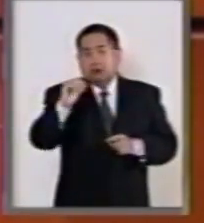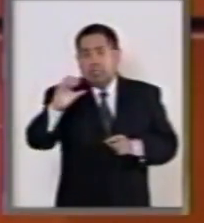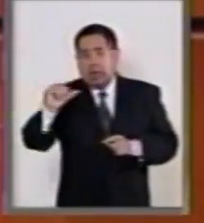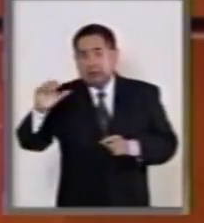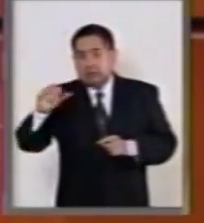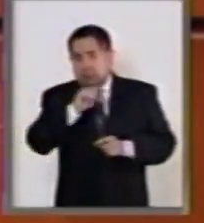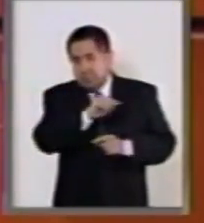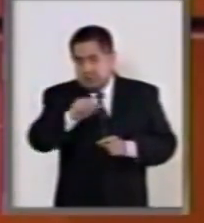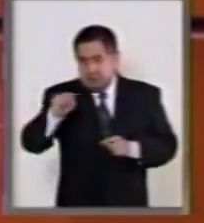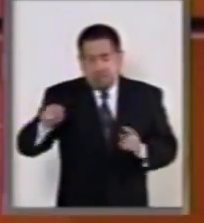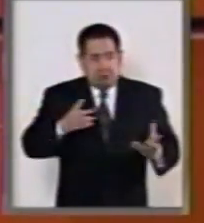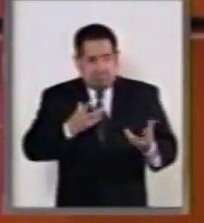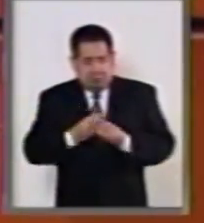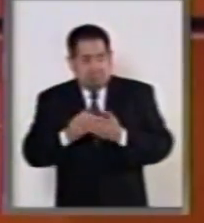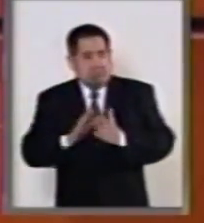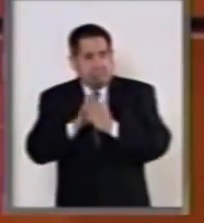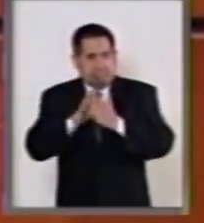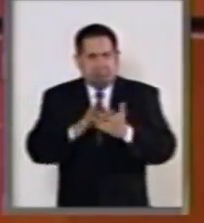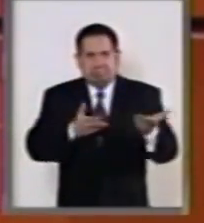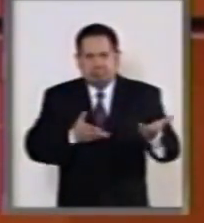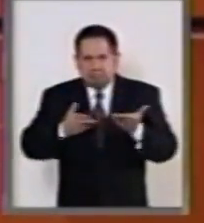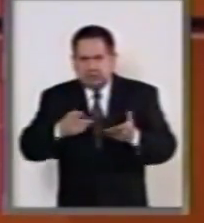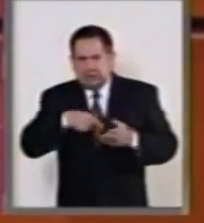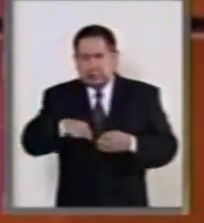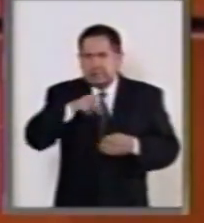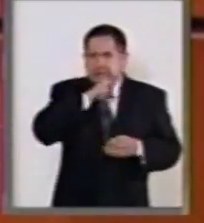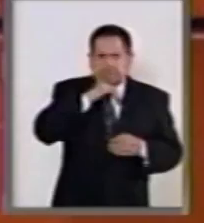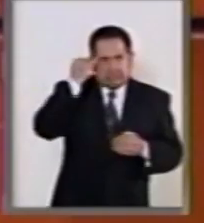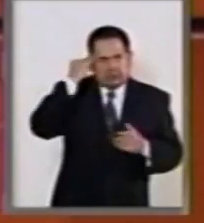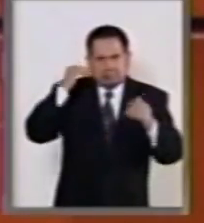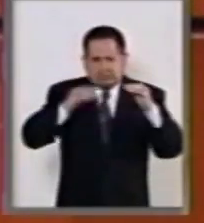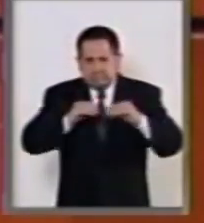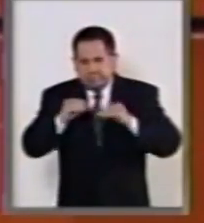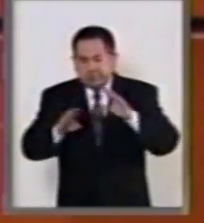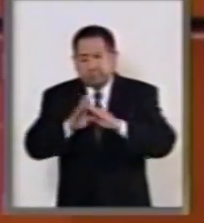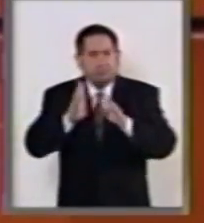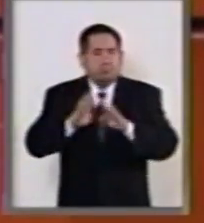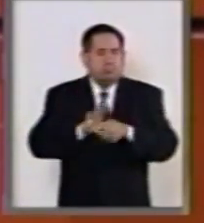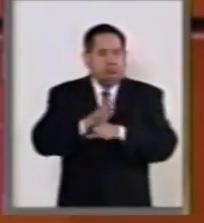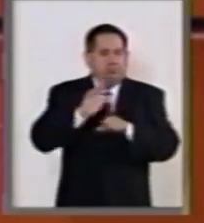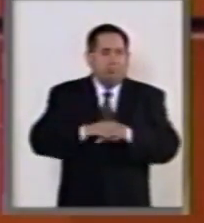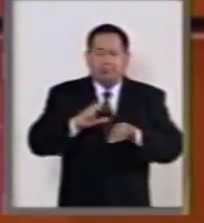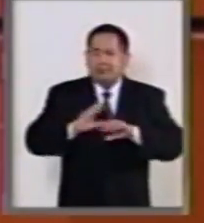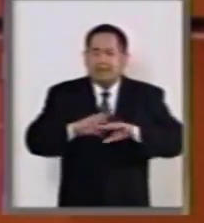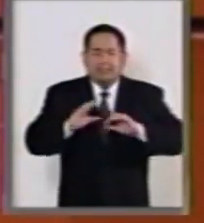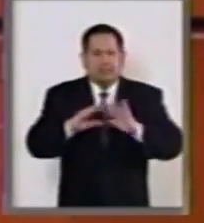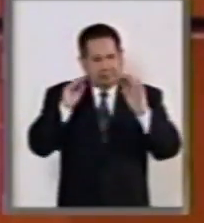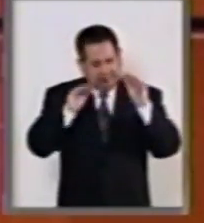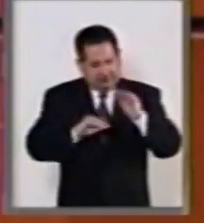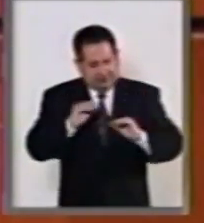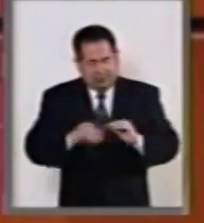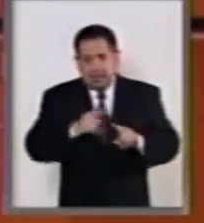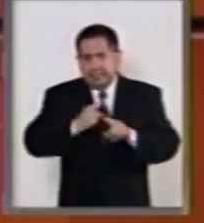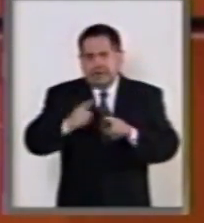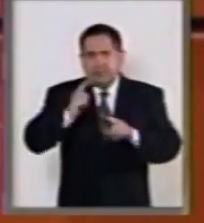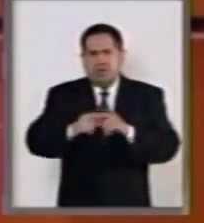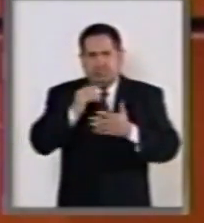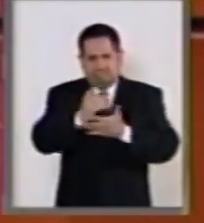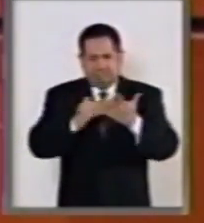civil, que han mostrado una preocupación respecto de cómo van a quedar inscritos estos